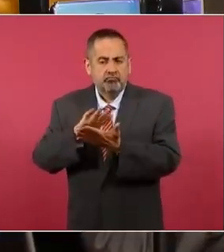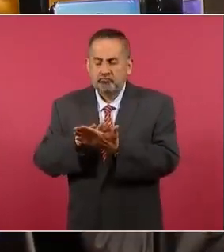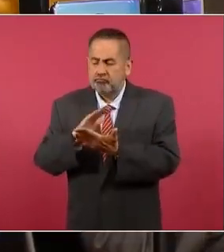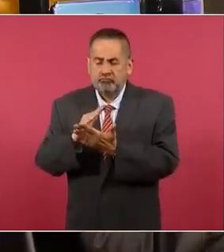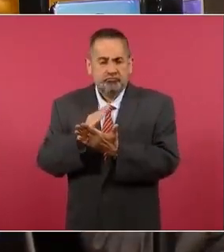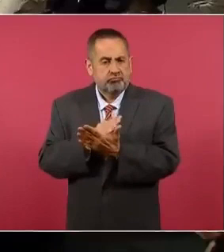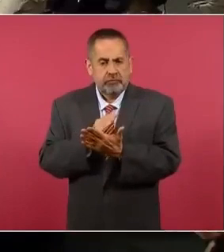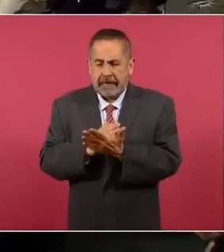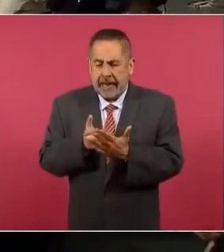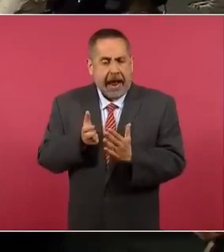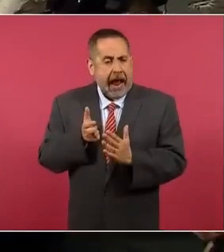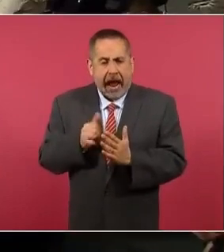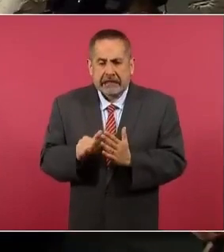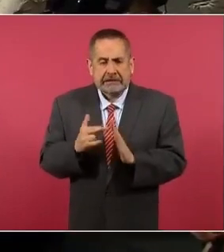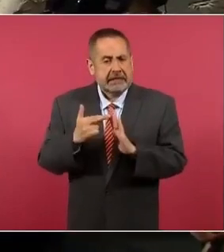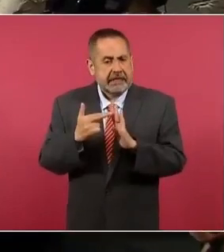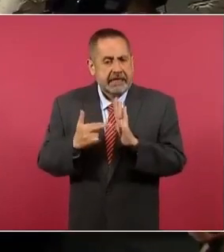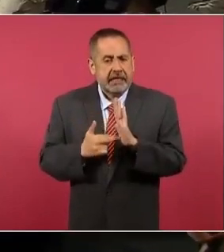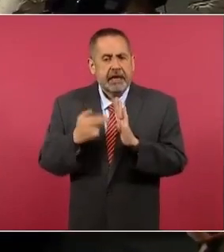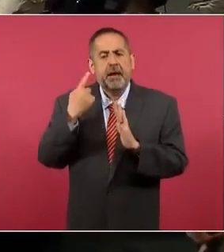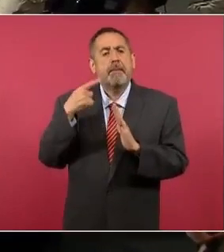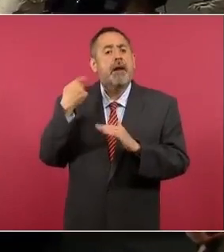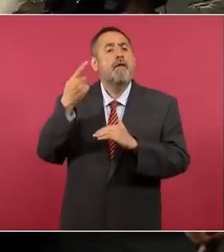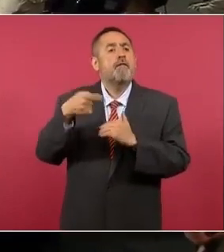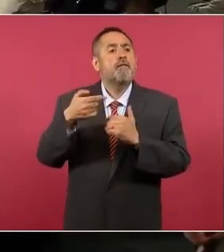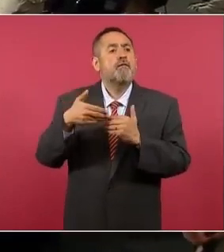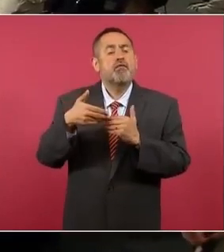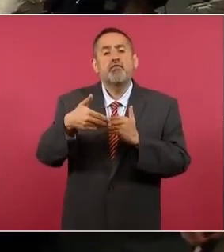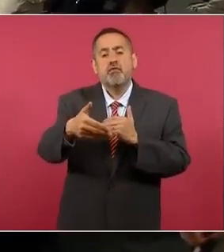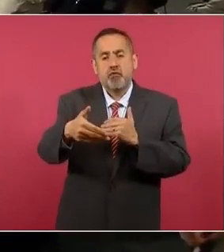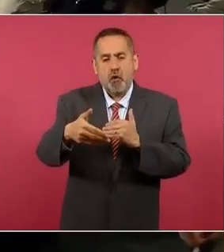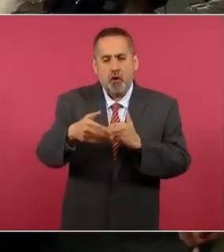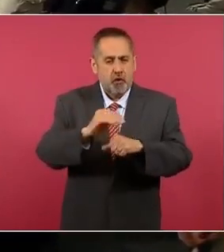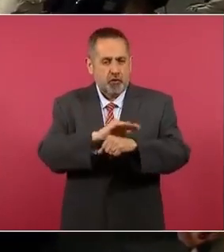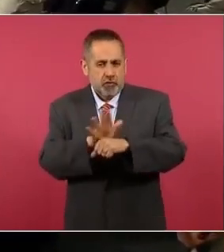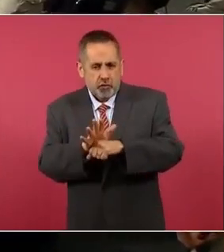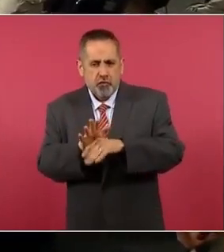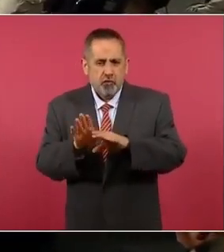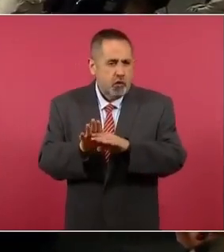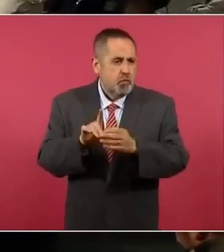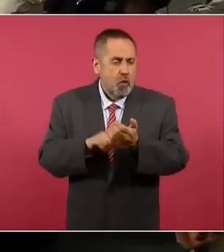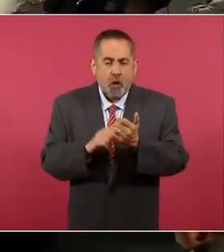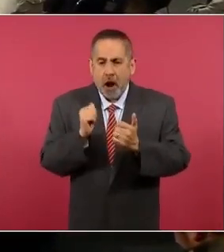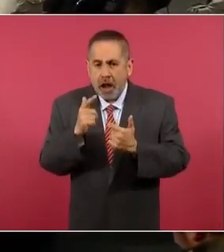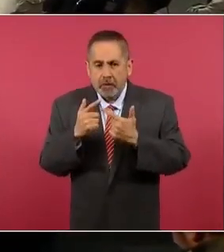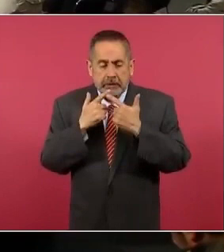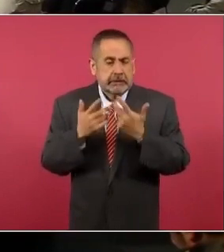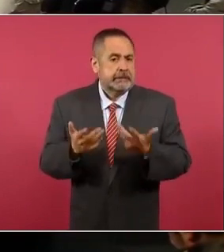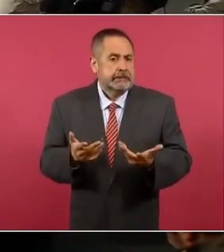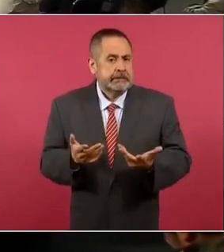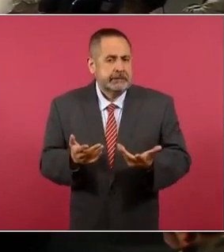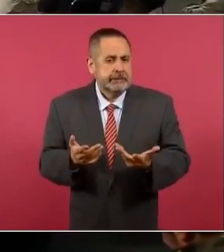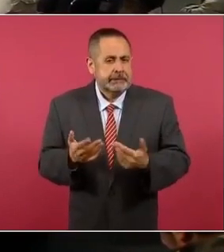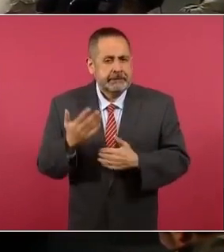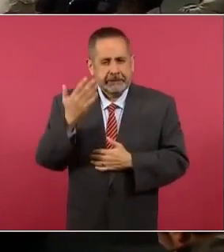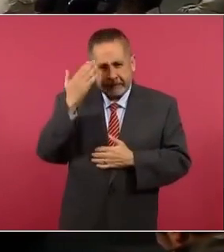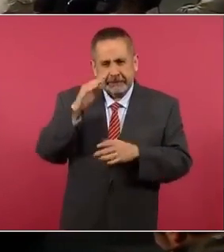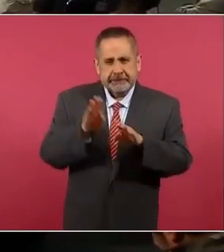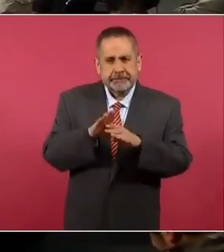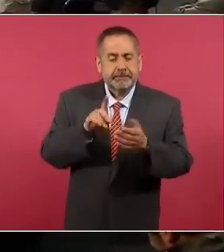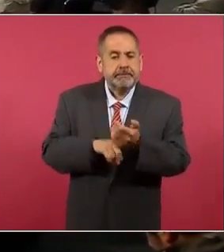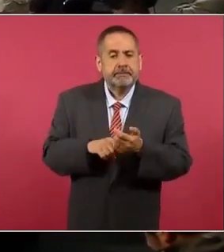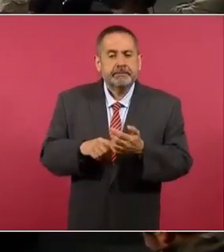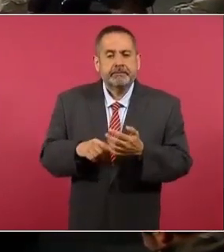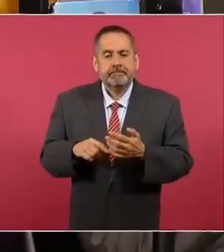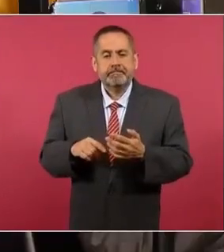establecidas para futuras pandemias o epidemias. Sabemos que desafortunadamente dependemos del microorganismo que